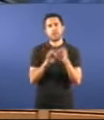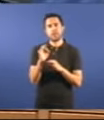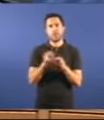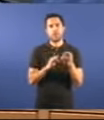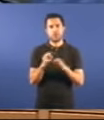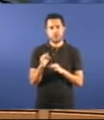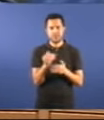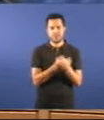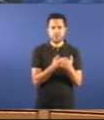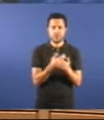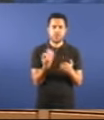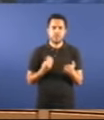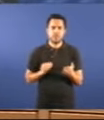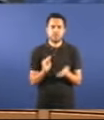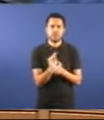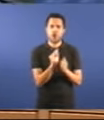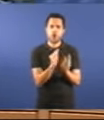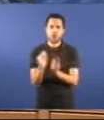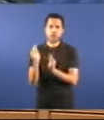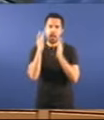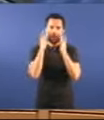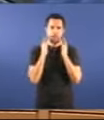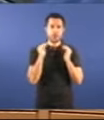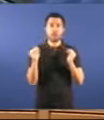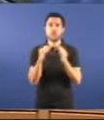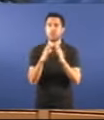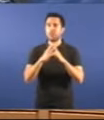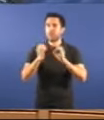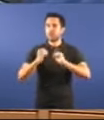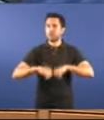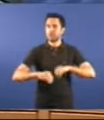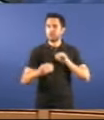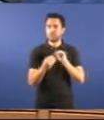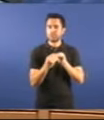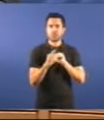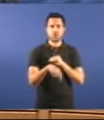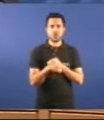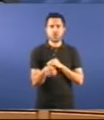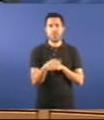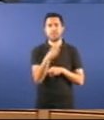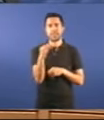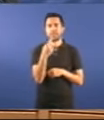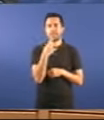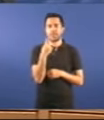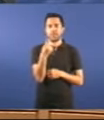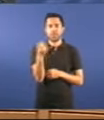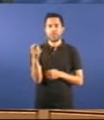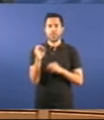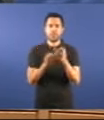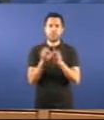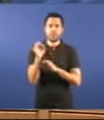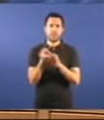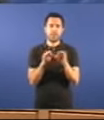ordenar o monte. Está de acordo ou non? Nesa lei se dice que o 100% da venta da madeira por todos os